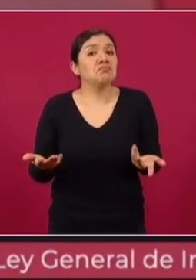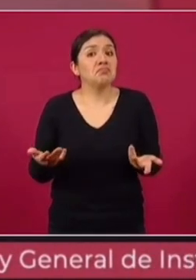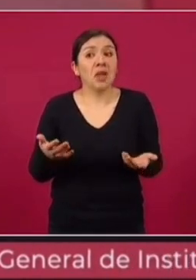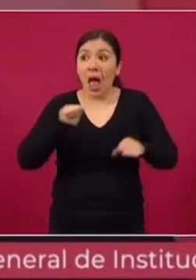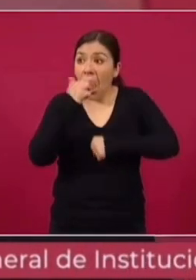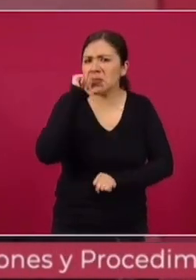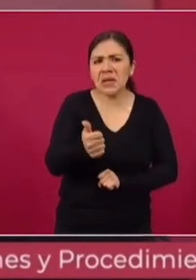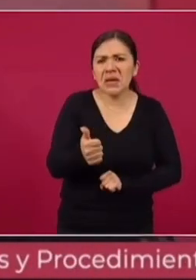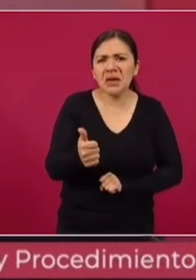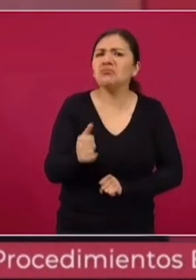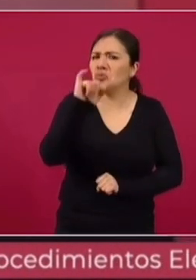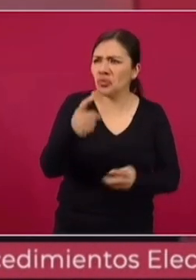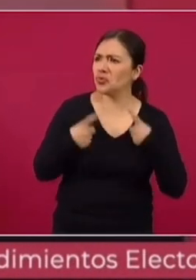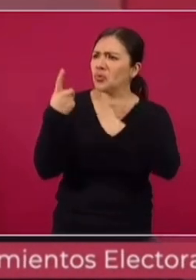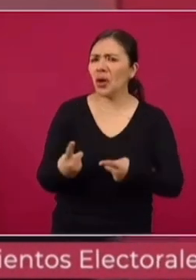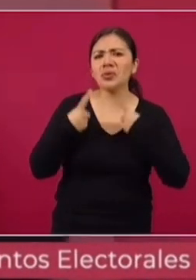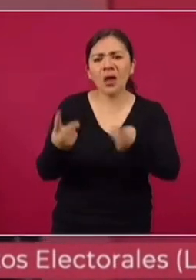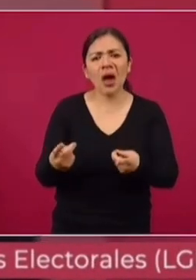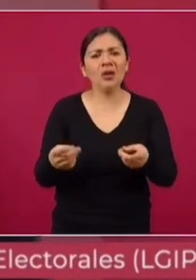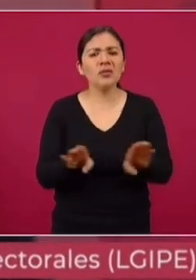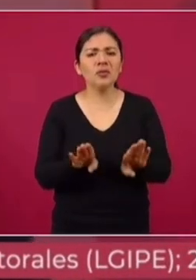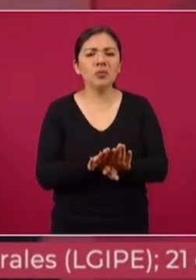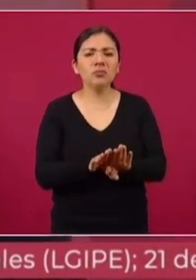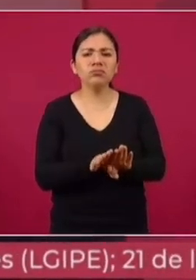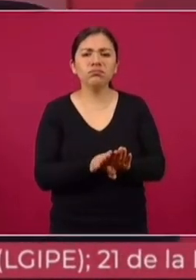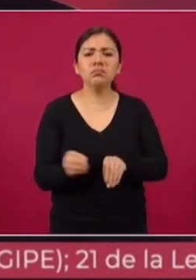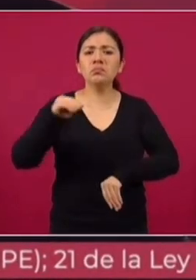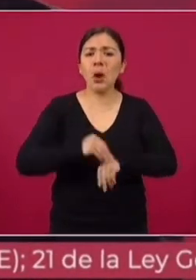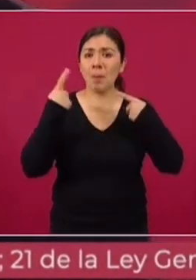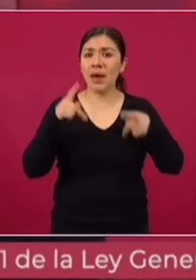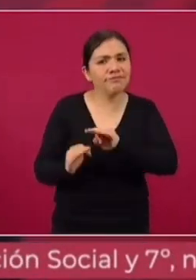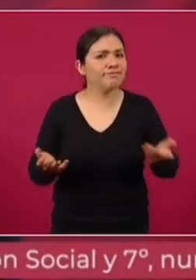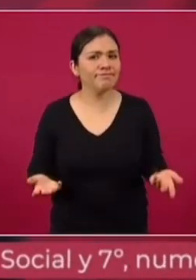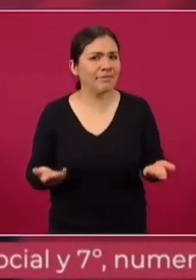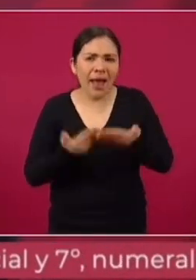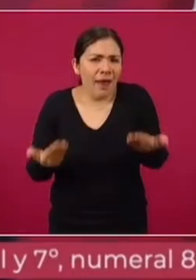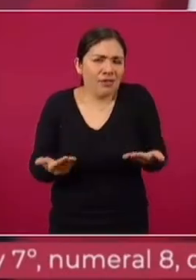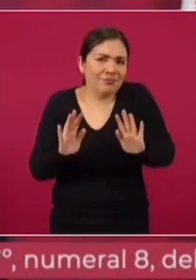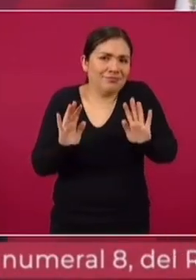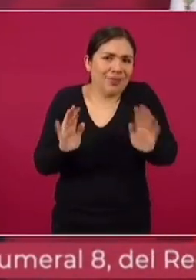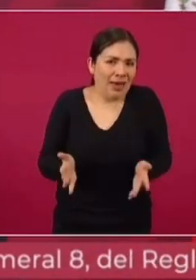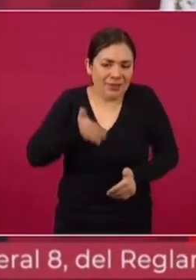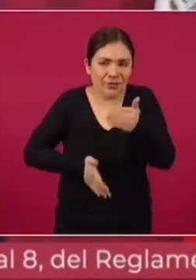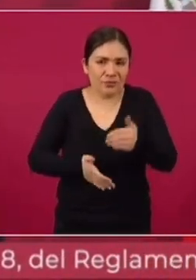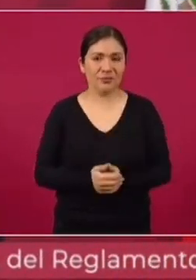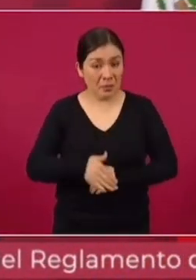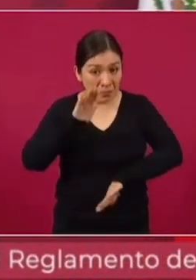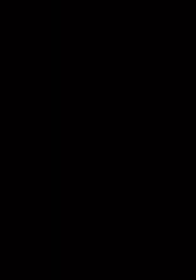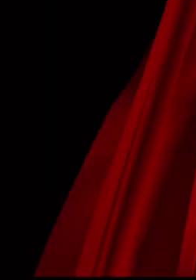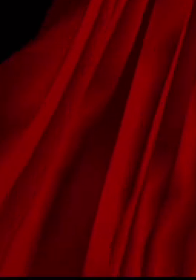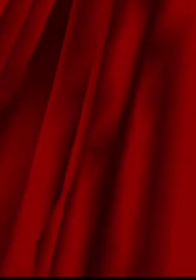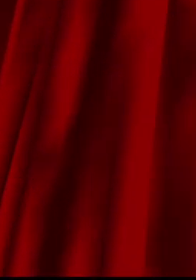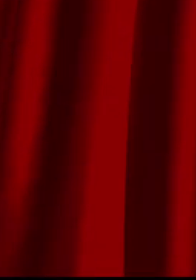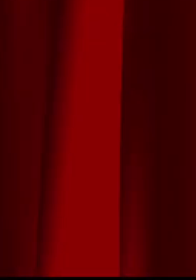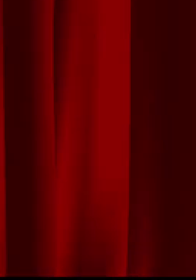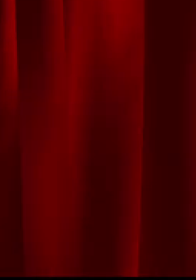ningún trámite. Se les ponían los funcionarios públicos de tapete. Ya no es así, ya no se acepta la corrupción.